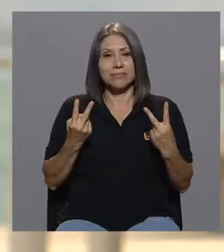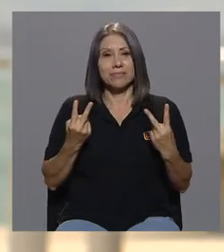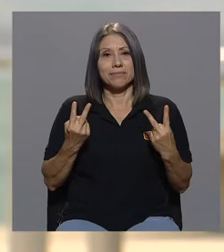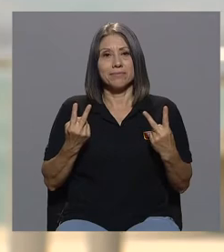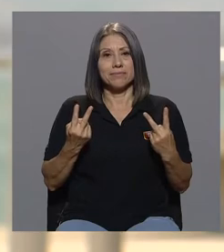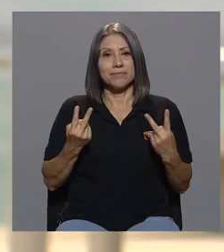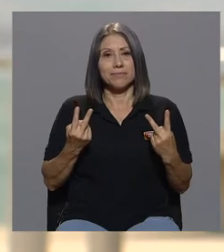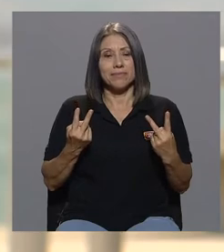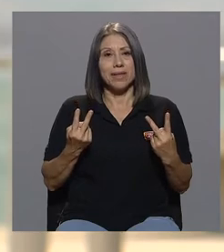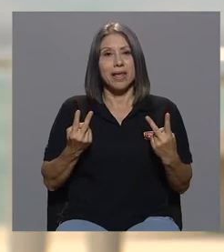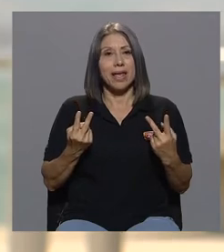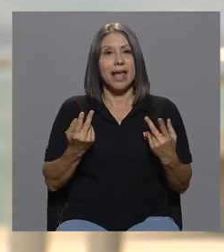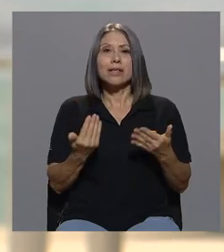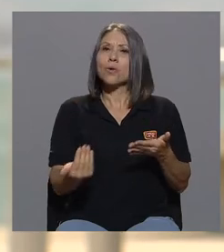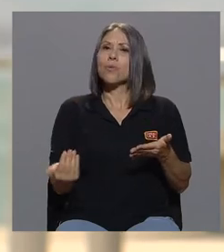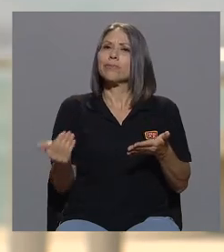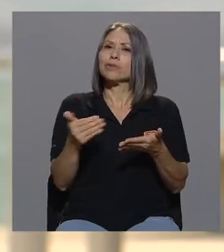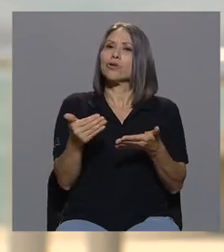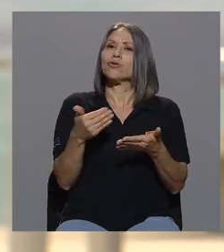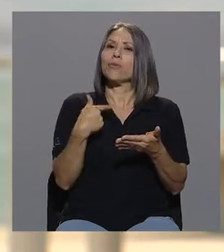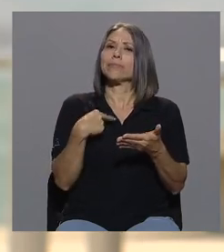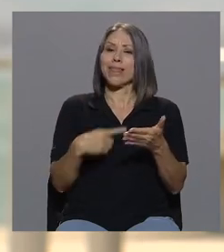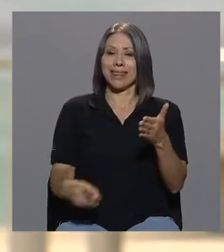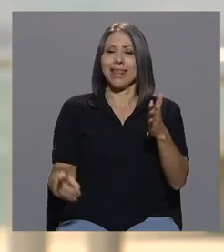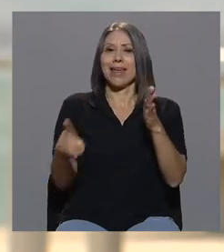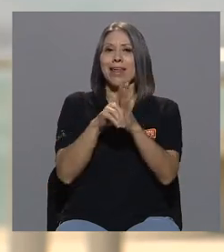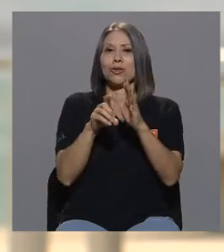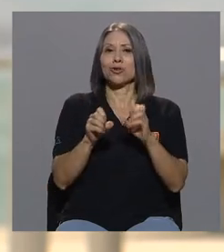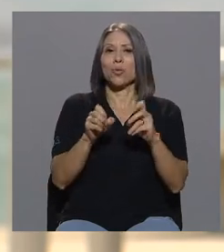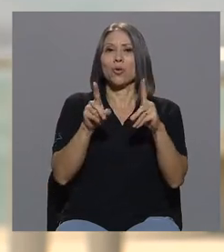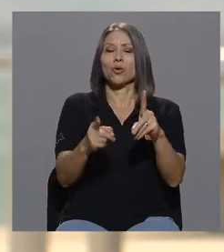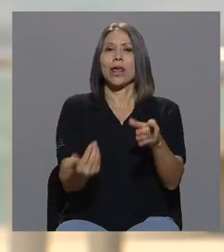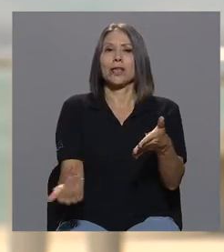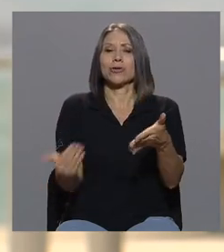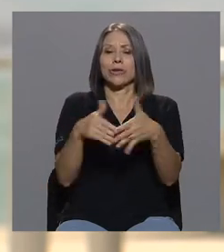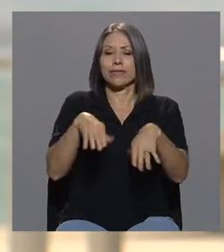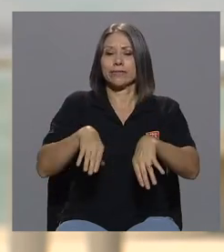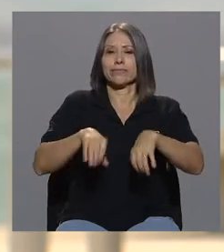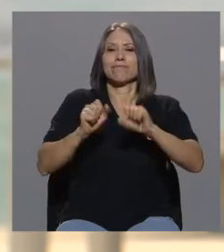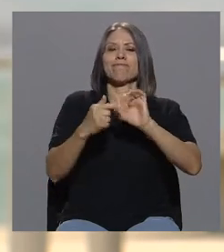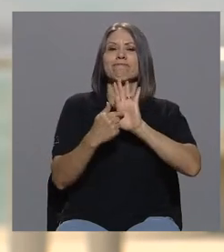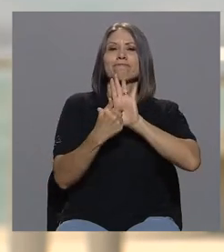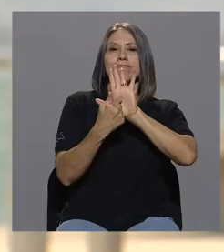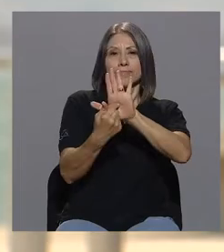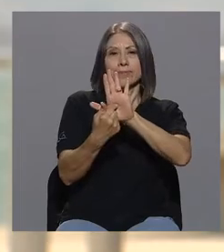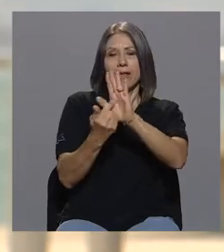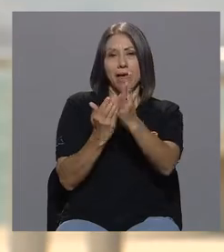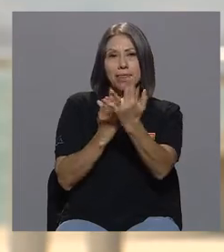Es la reivindicación de derechos y oportunidades a través de un modelo